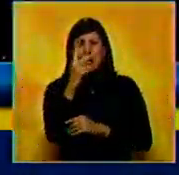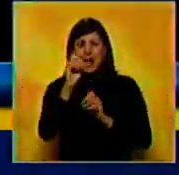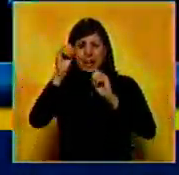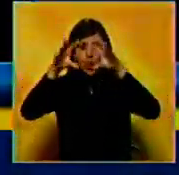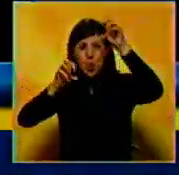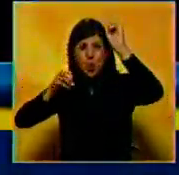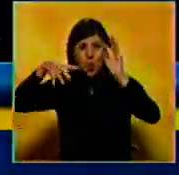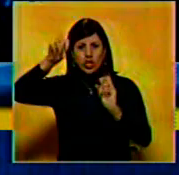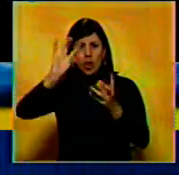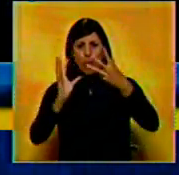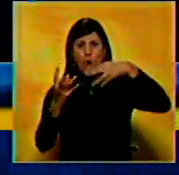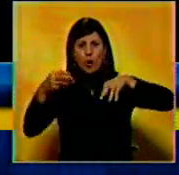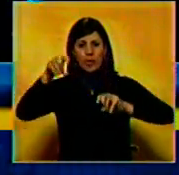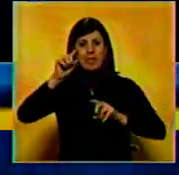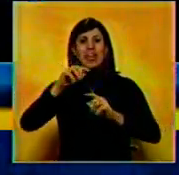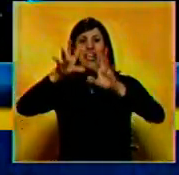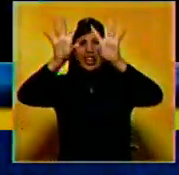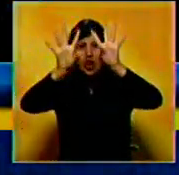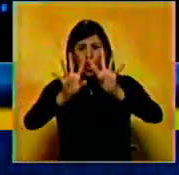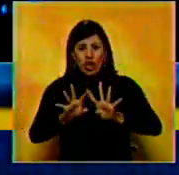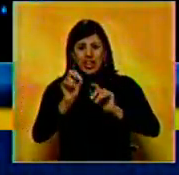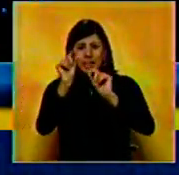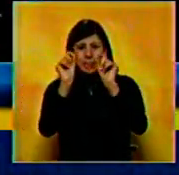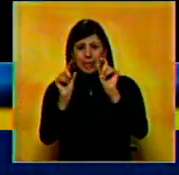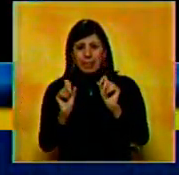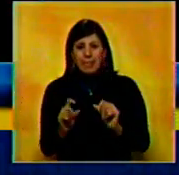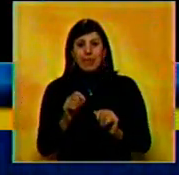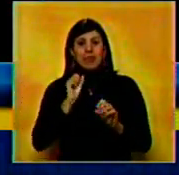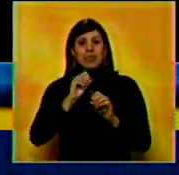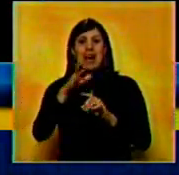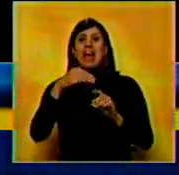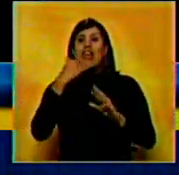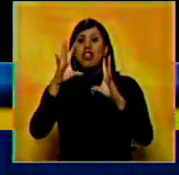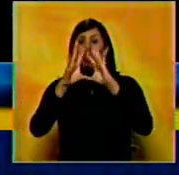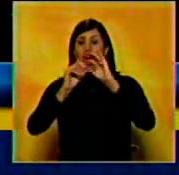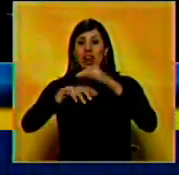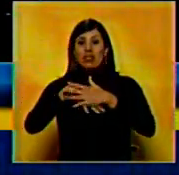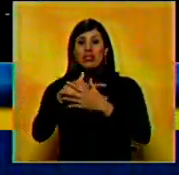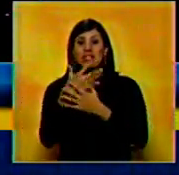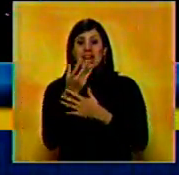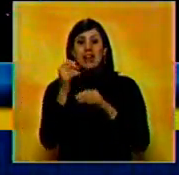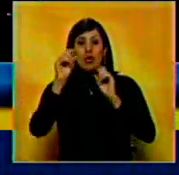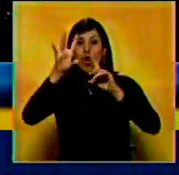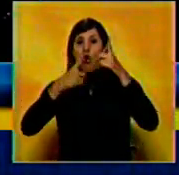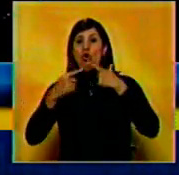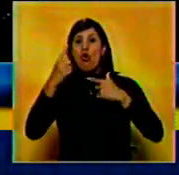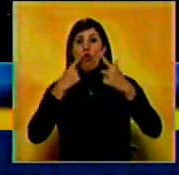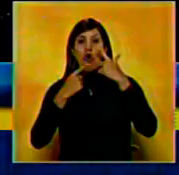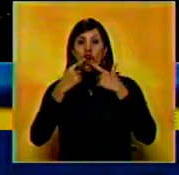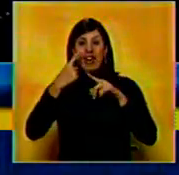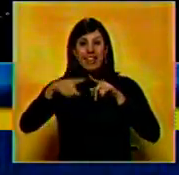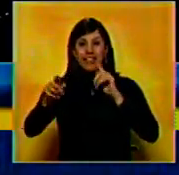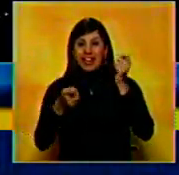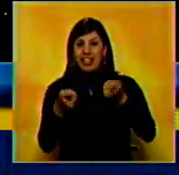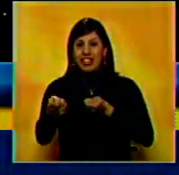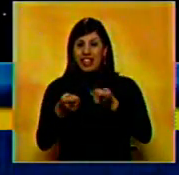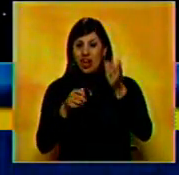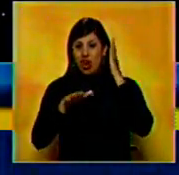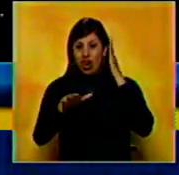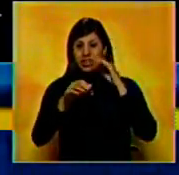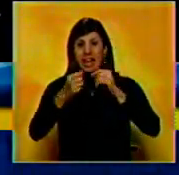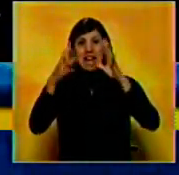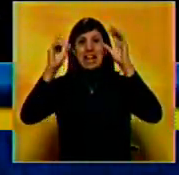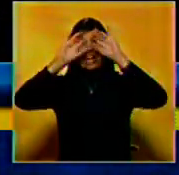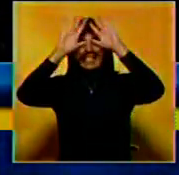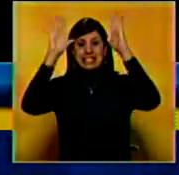luces móviles y una cortina de LED que proyectó durante casi toda la noche imágenes coloridas en la discoteca gigante a